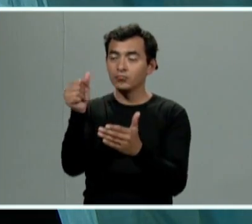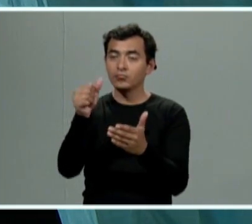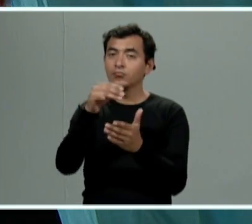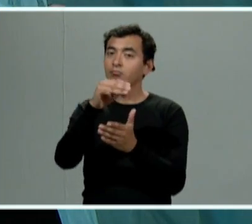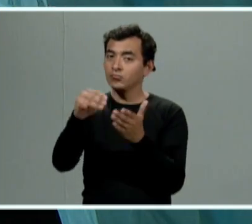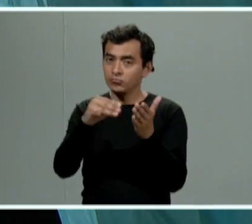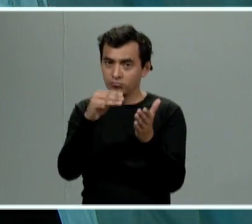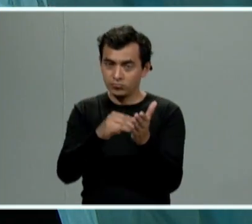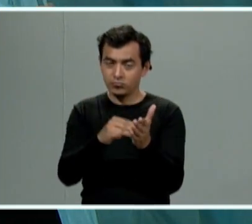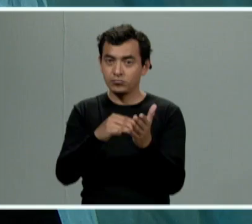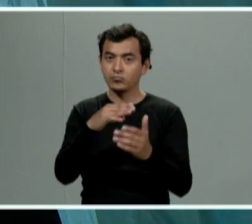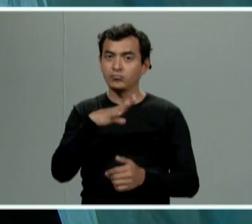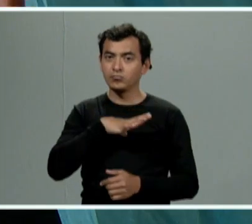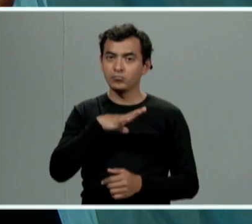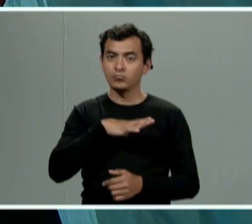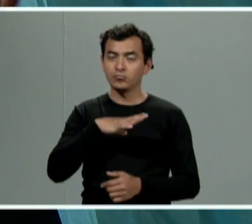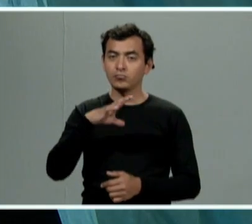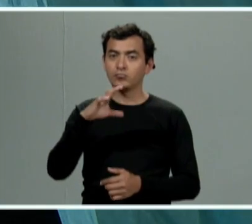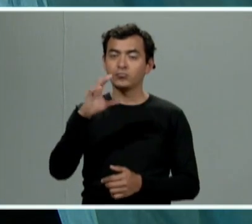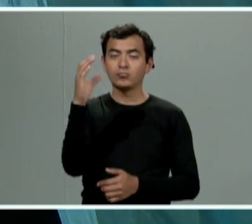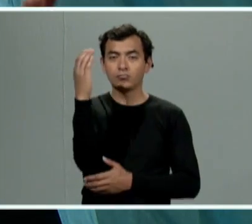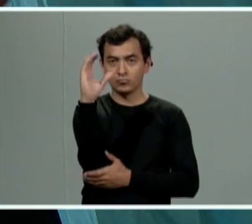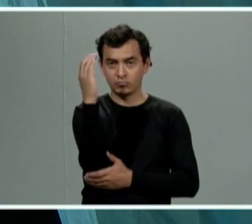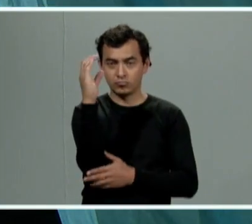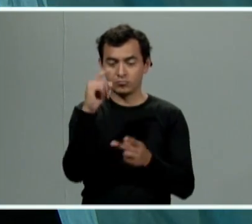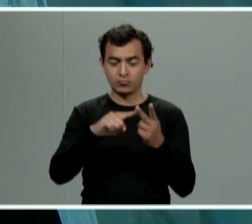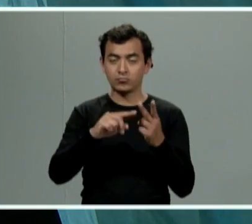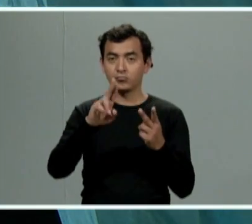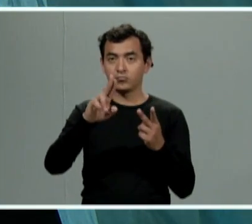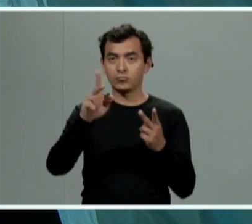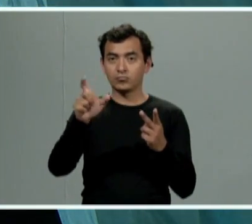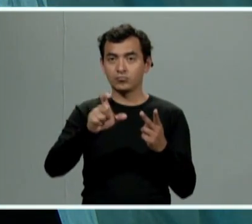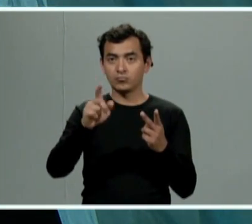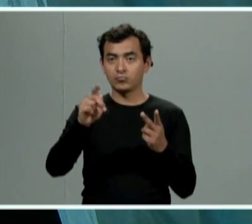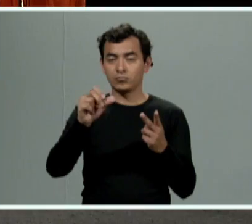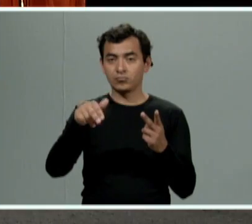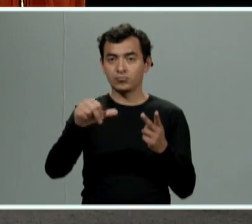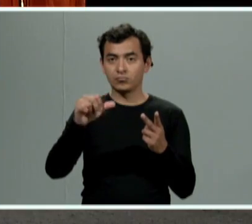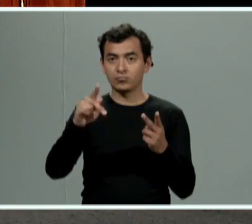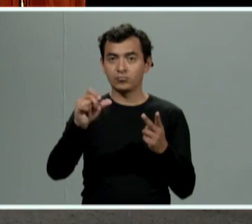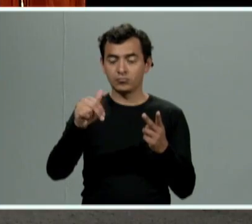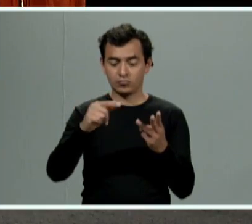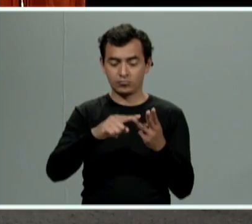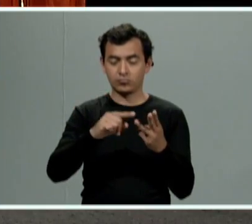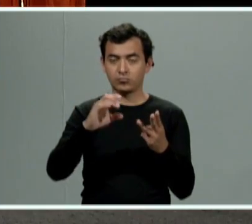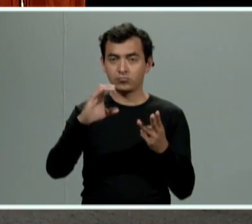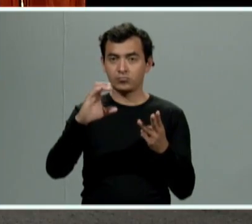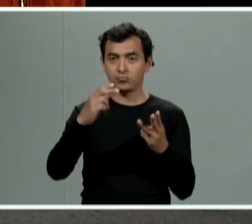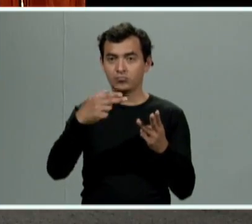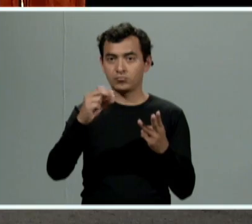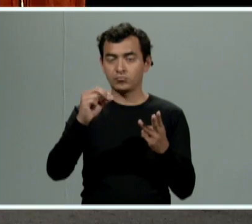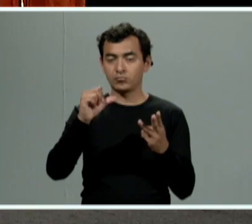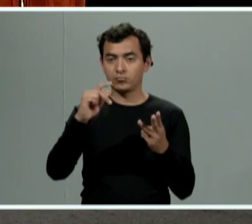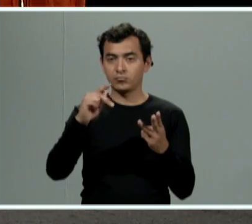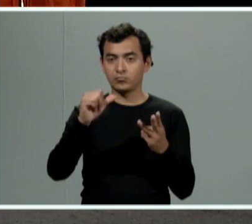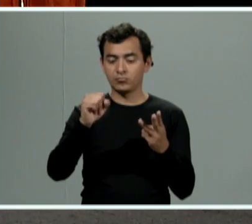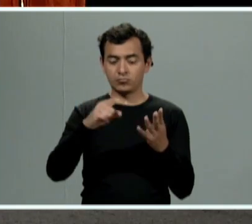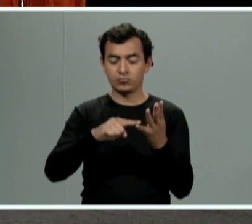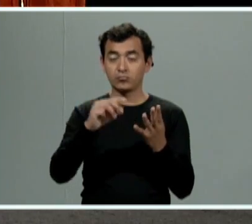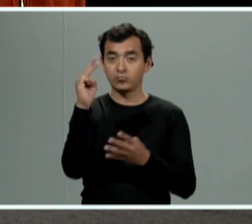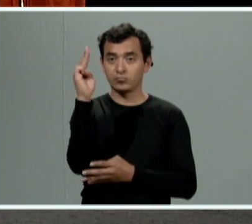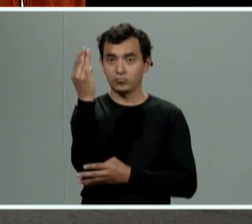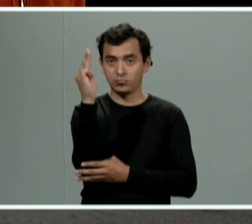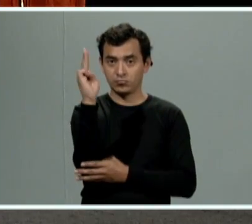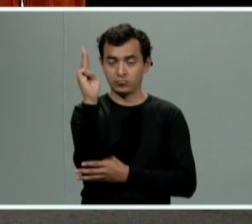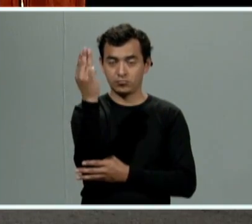tenemos en ux en cuaxacoalcos ux panapan este las chuapas minatitlán acayucan